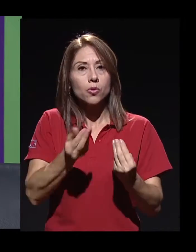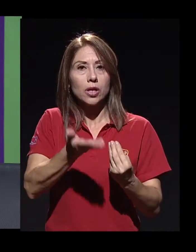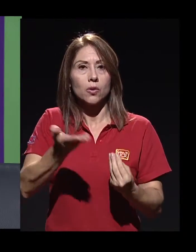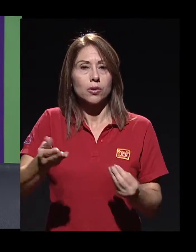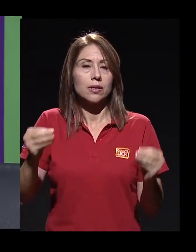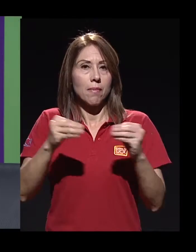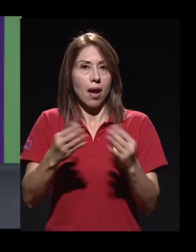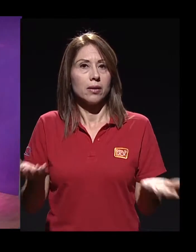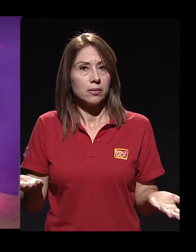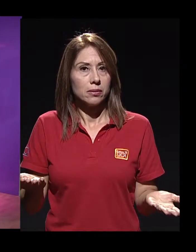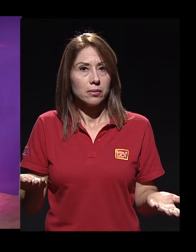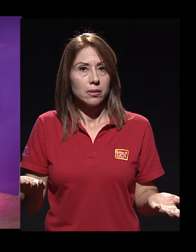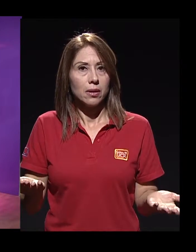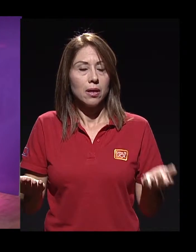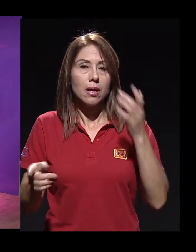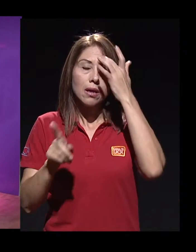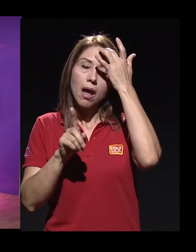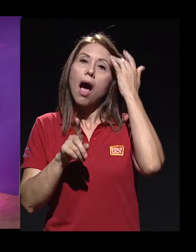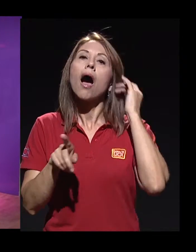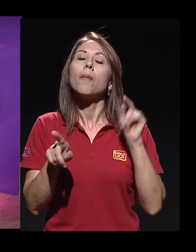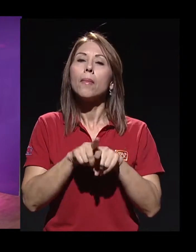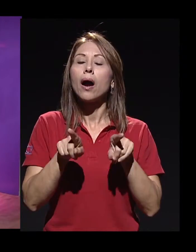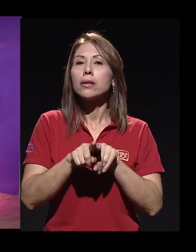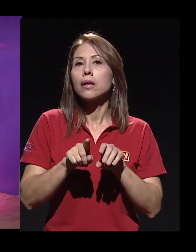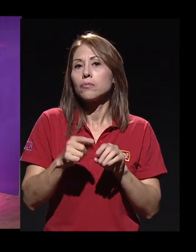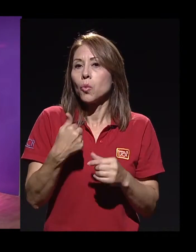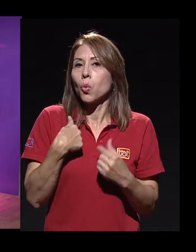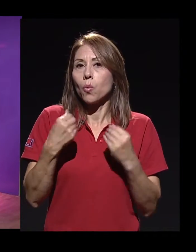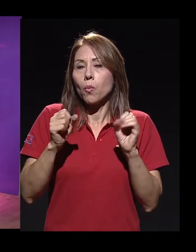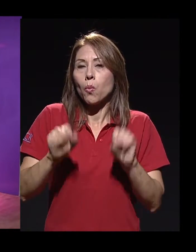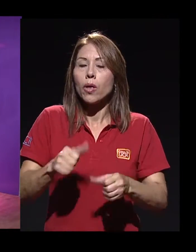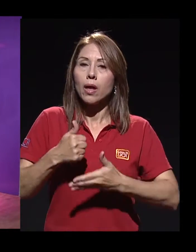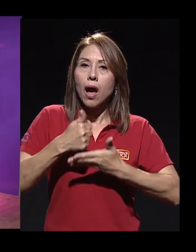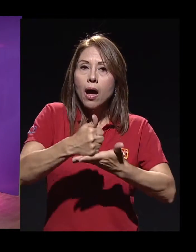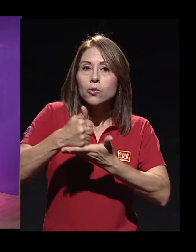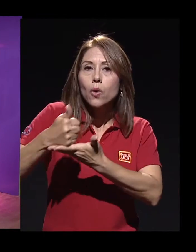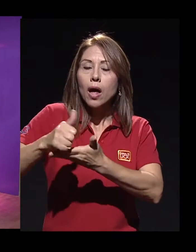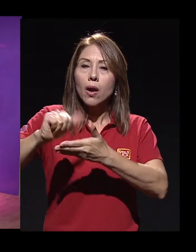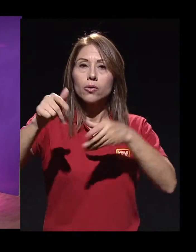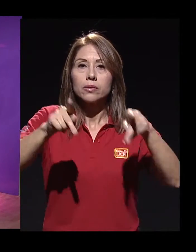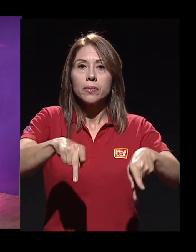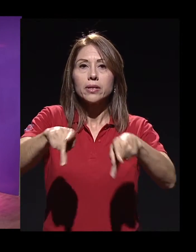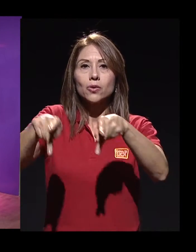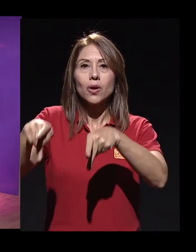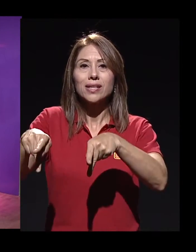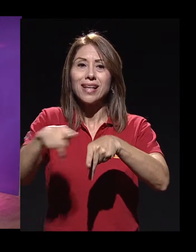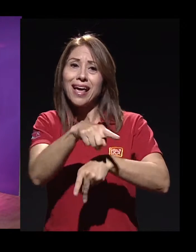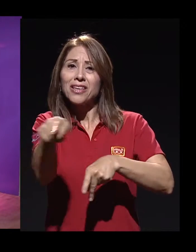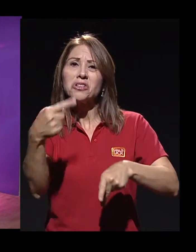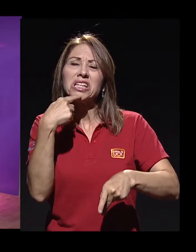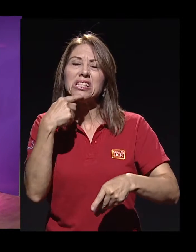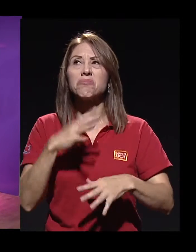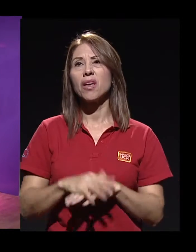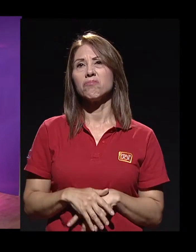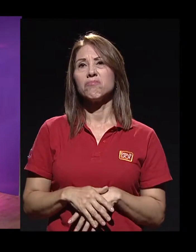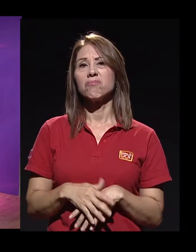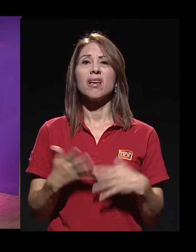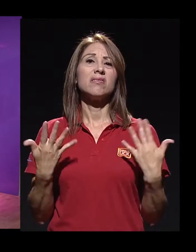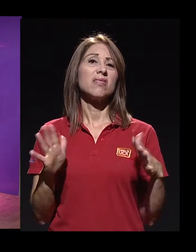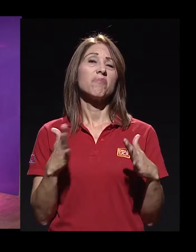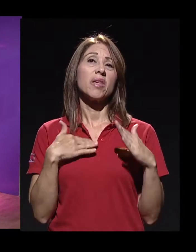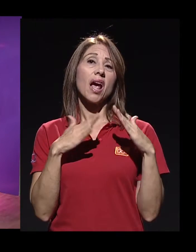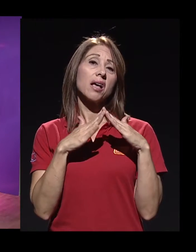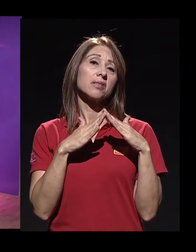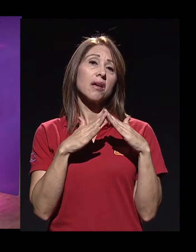más, ¿verdad? Y aparte de eso, ayudar a otros que están tal vez que, ay no, ya me siento en mi